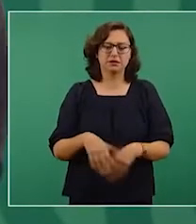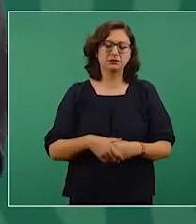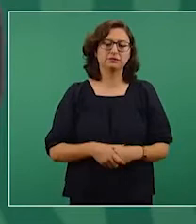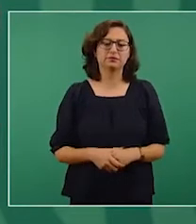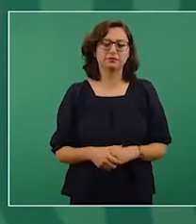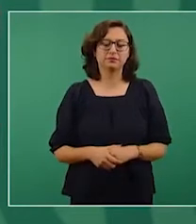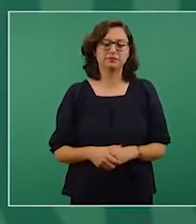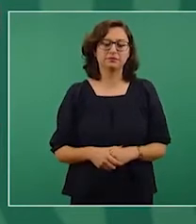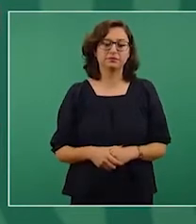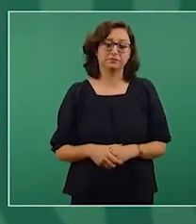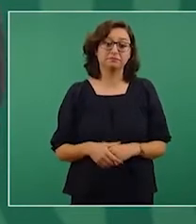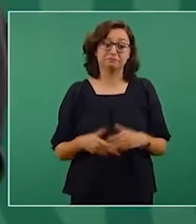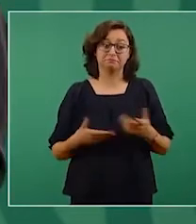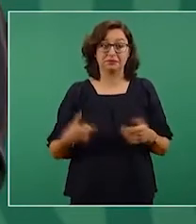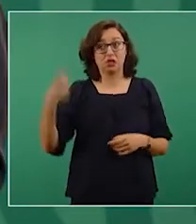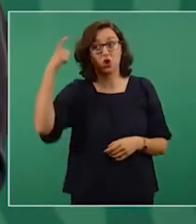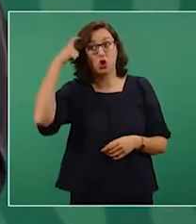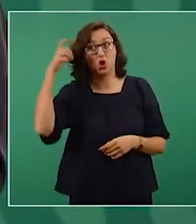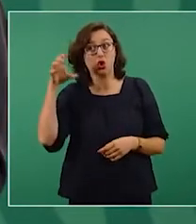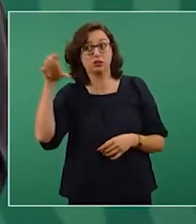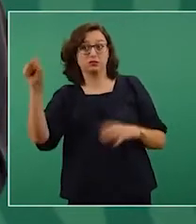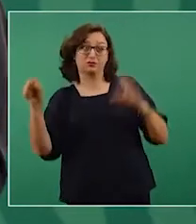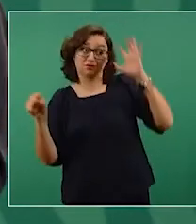Es una diferencia.